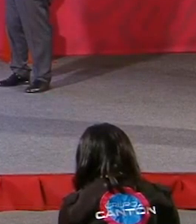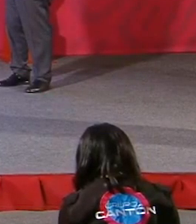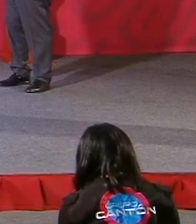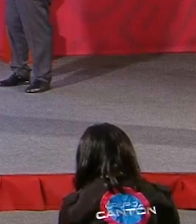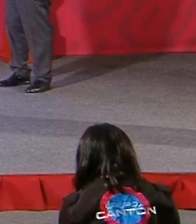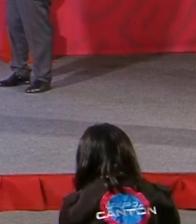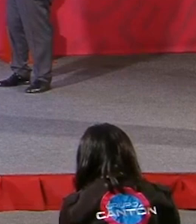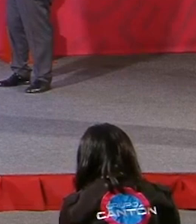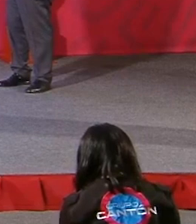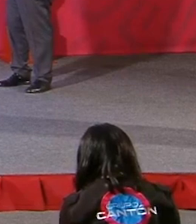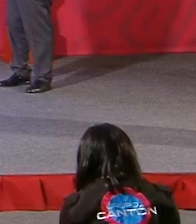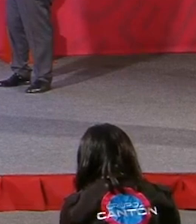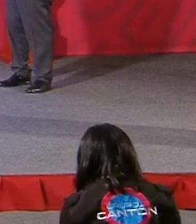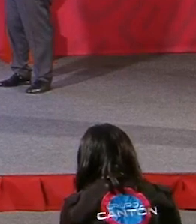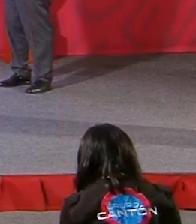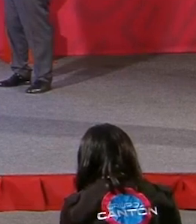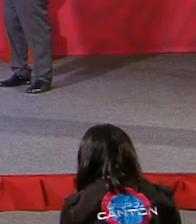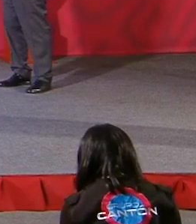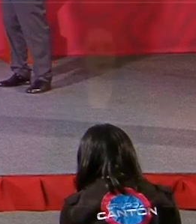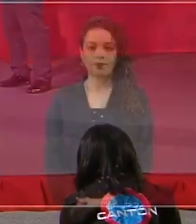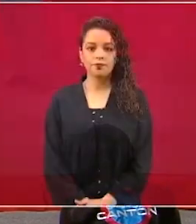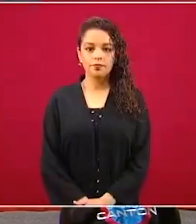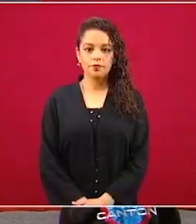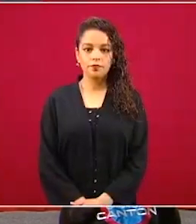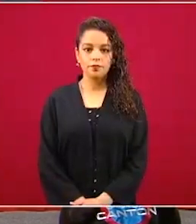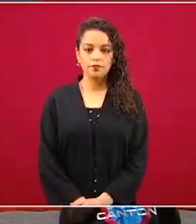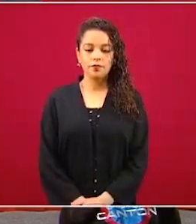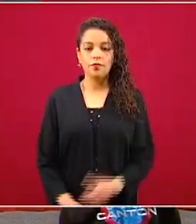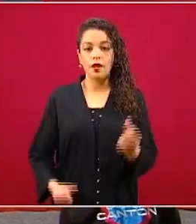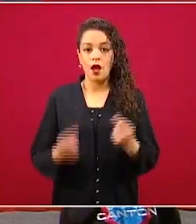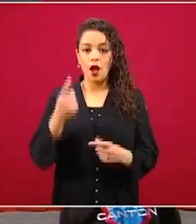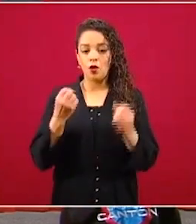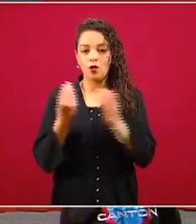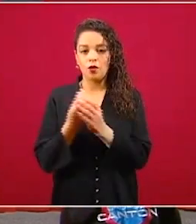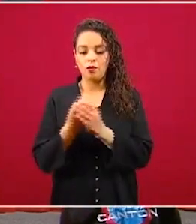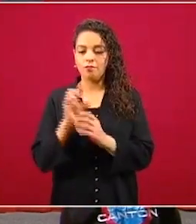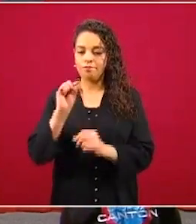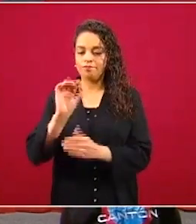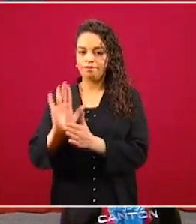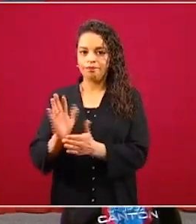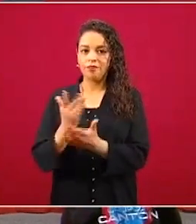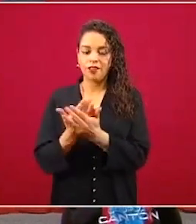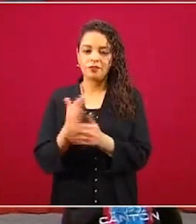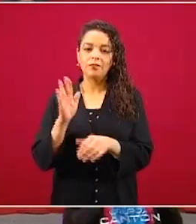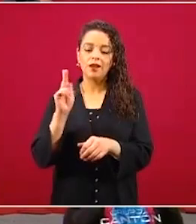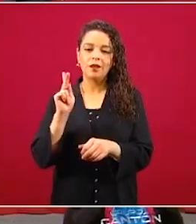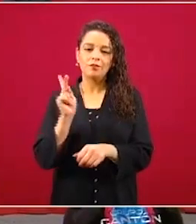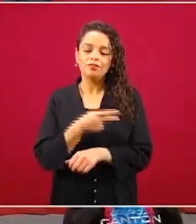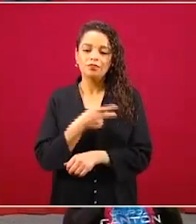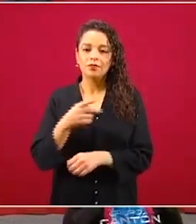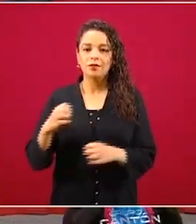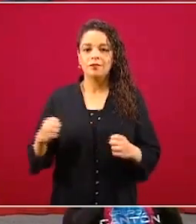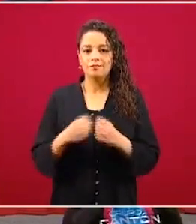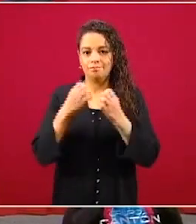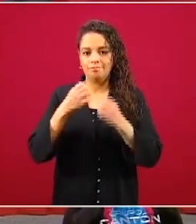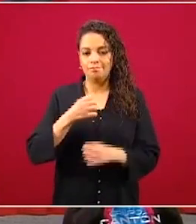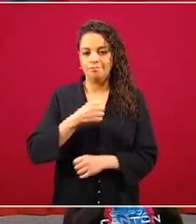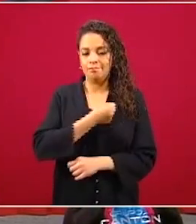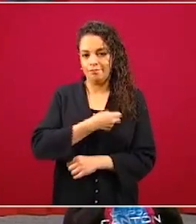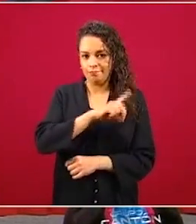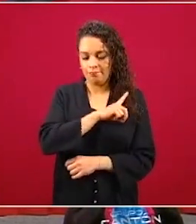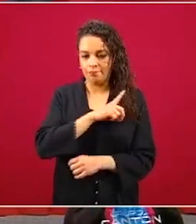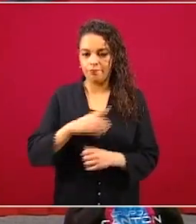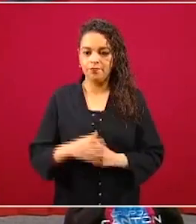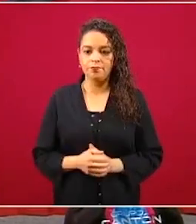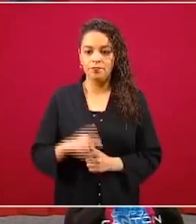También lo voy a mostrar más adelante. Ya llevamos en el presente año de la proyección de 21 mil